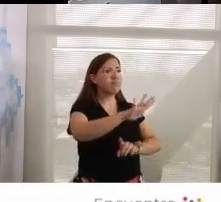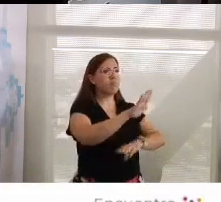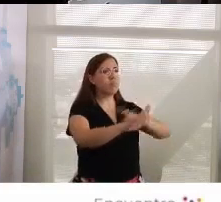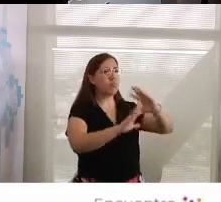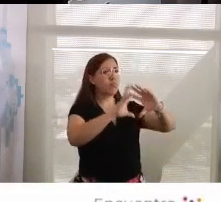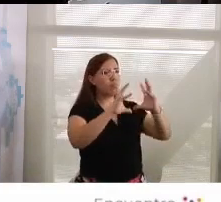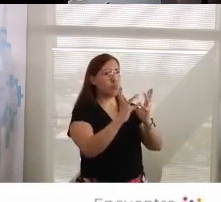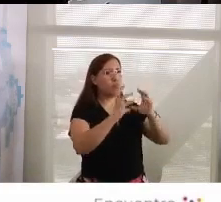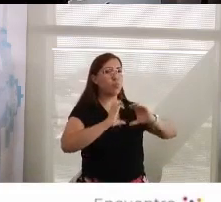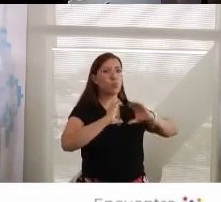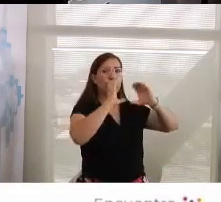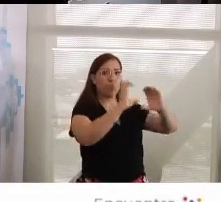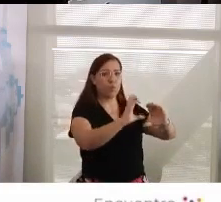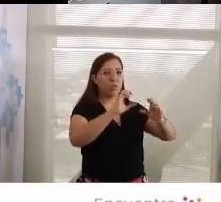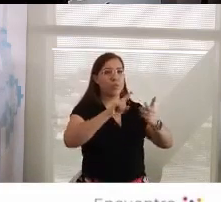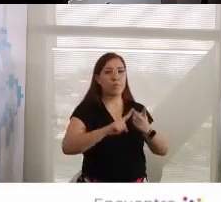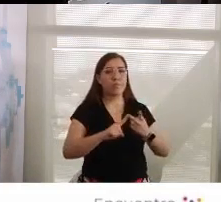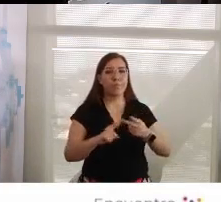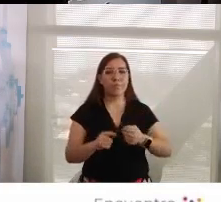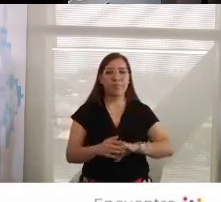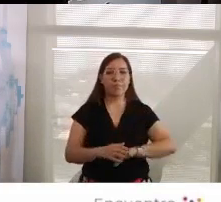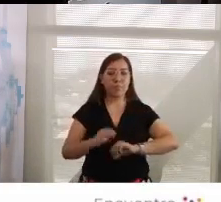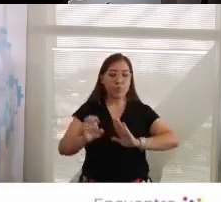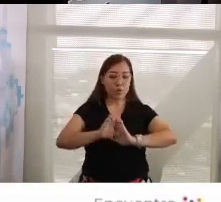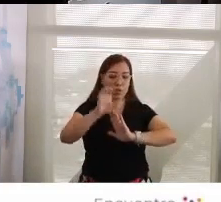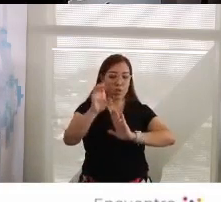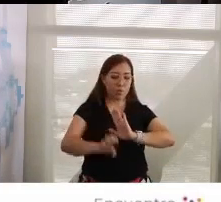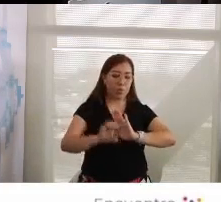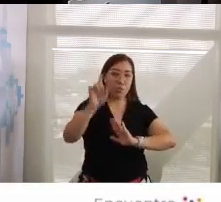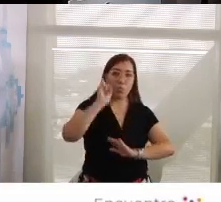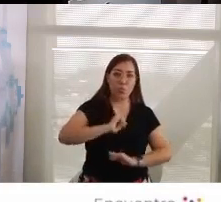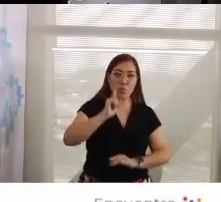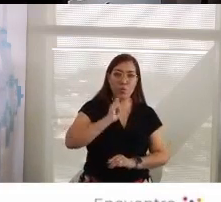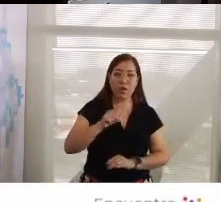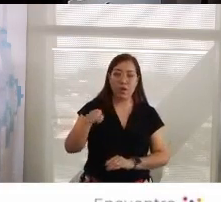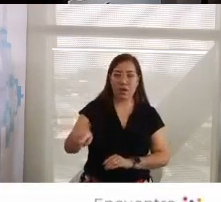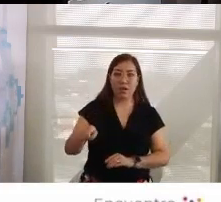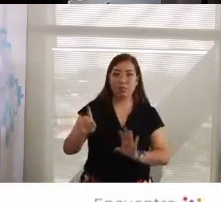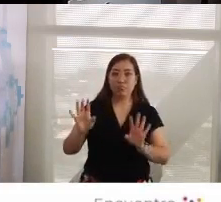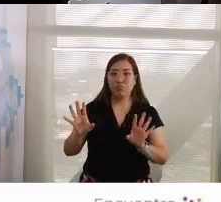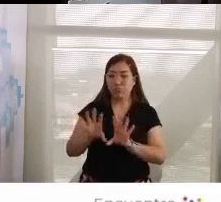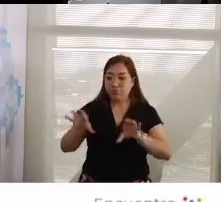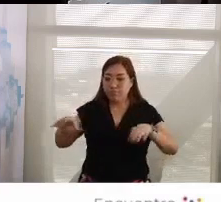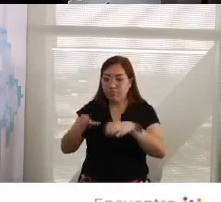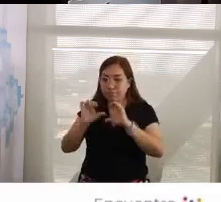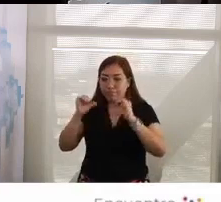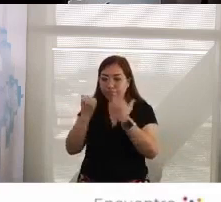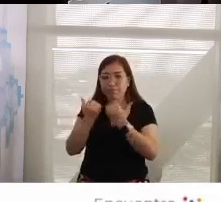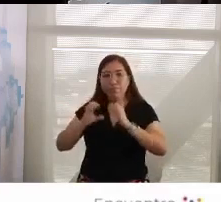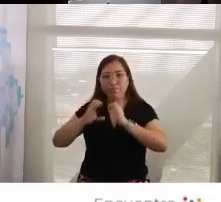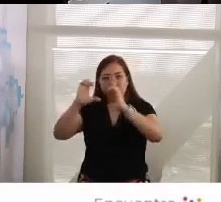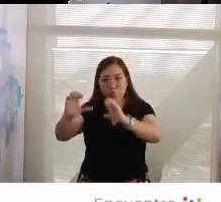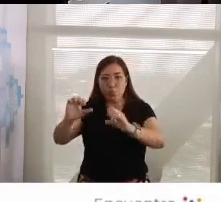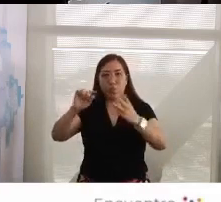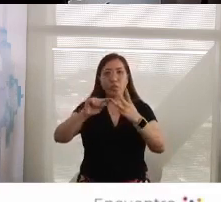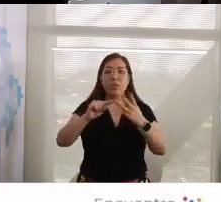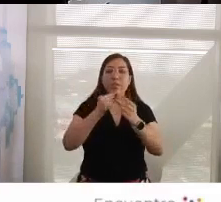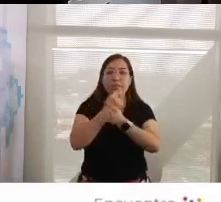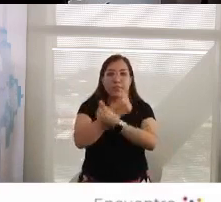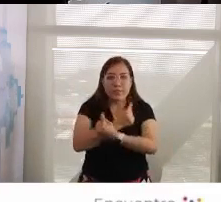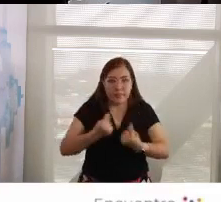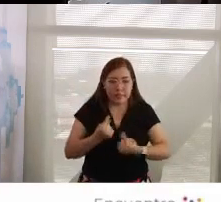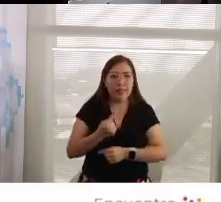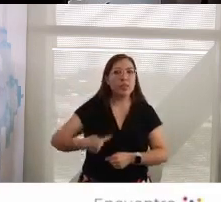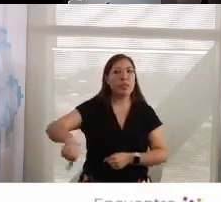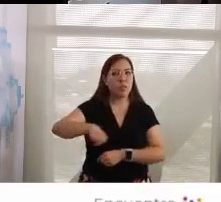están las organizaciones en defensa de las mujeres, allí están las organizaciones para cuidado de los niños, allí